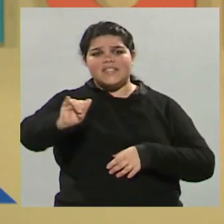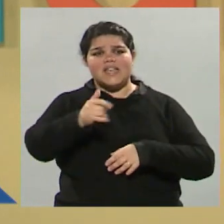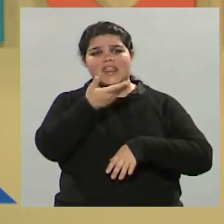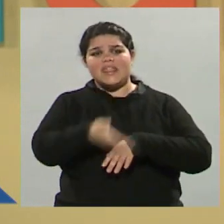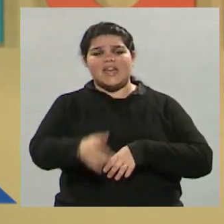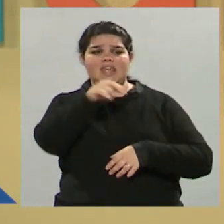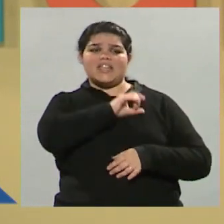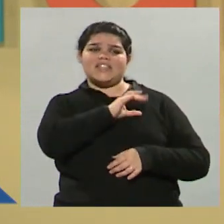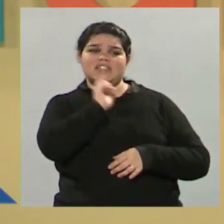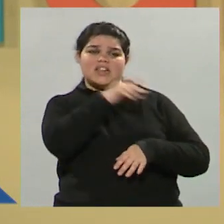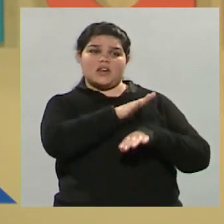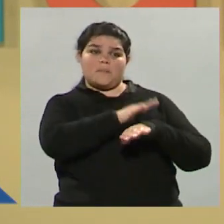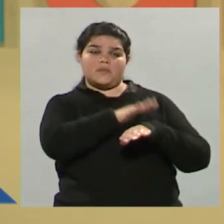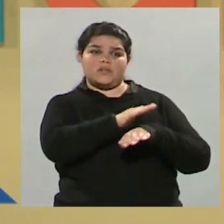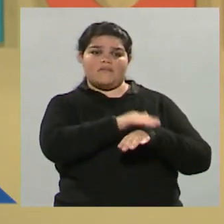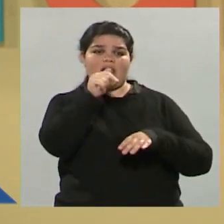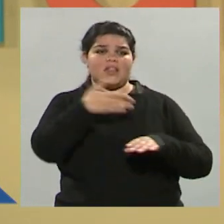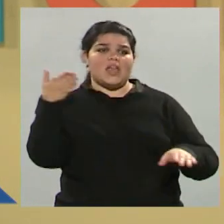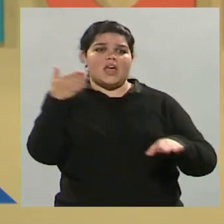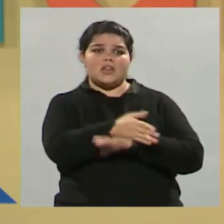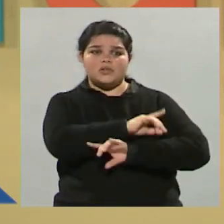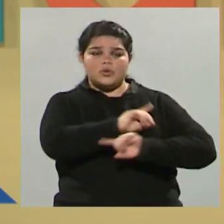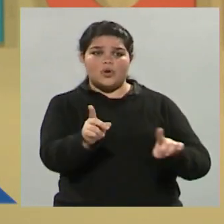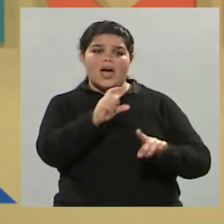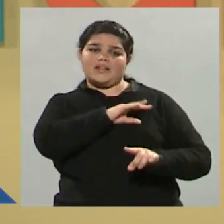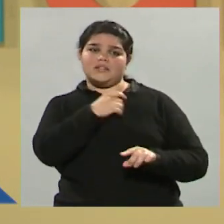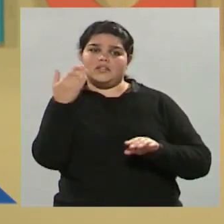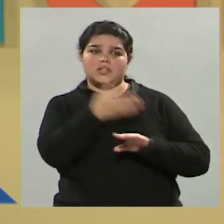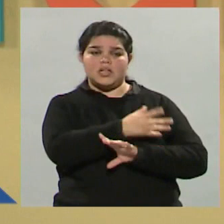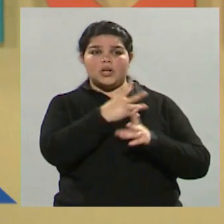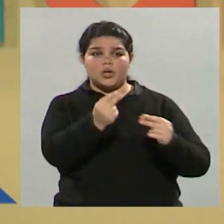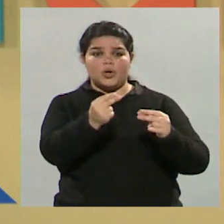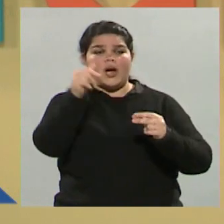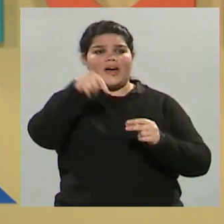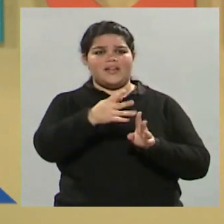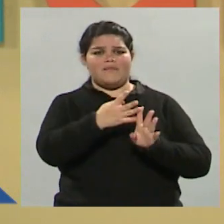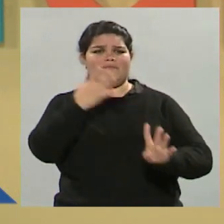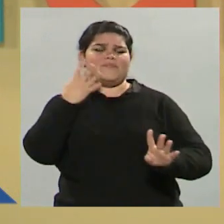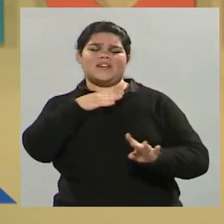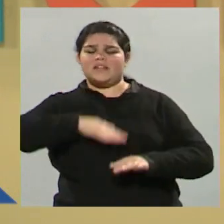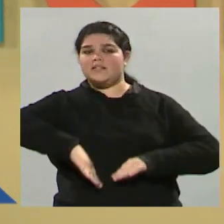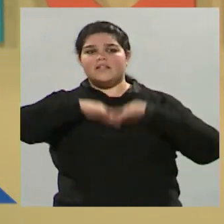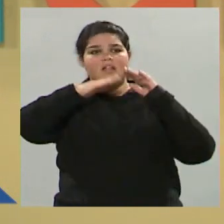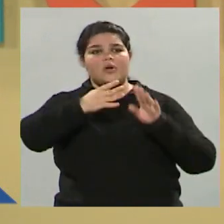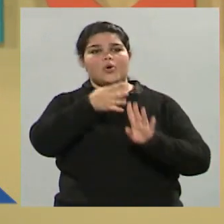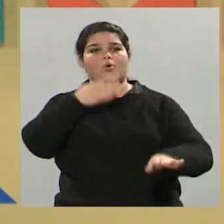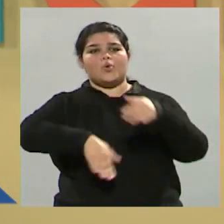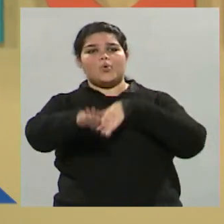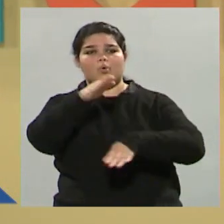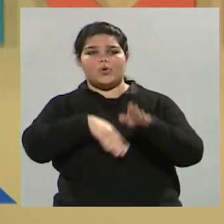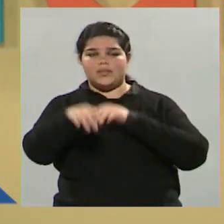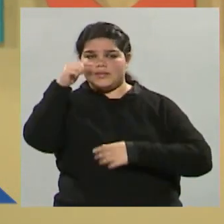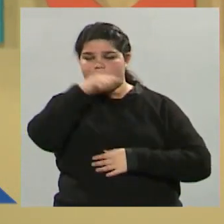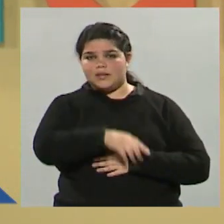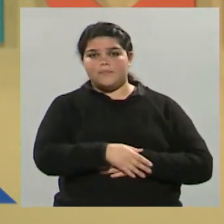chilenas esta caída en el sistema y este no ingreso hacia el vecino país y se vio colapsada la Ruta 7. En primer